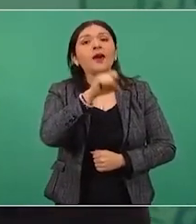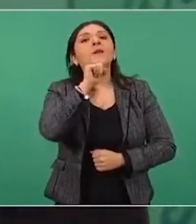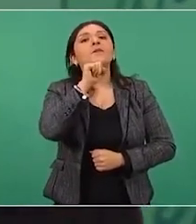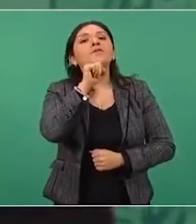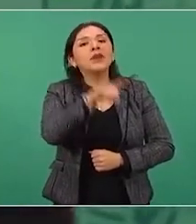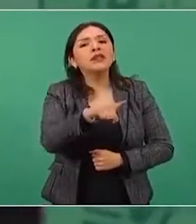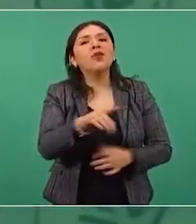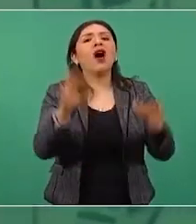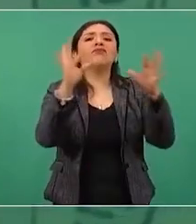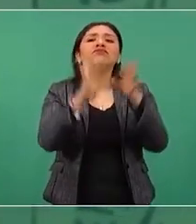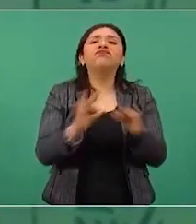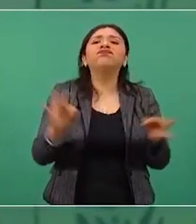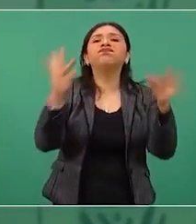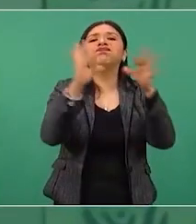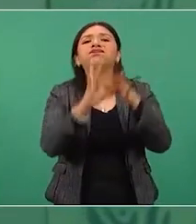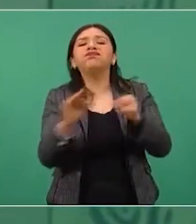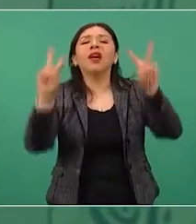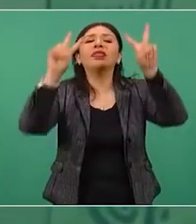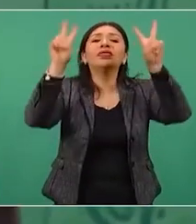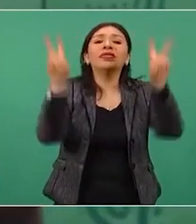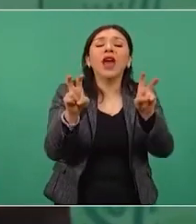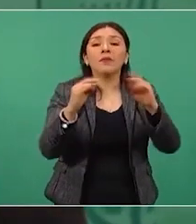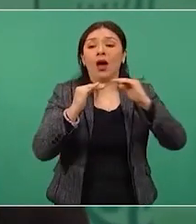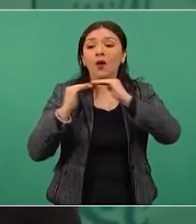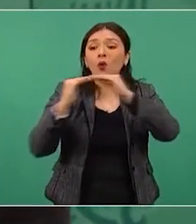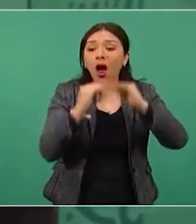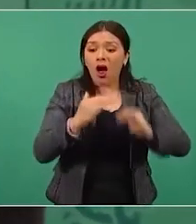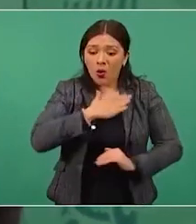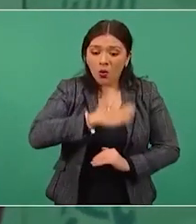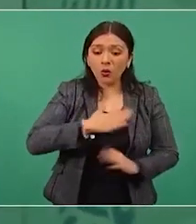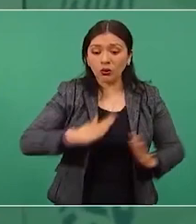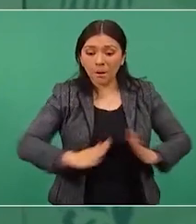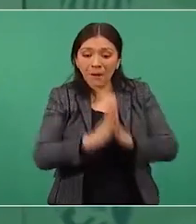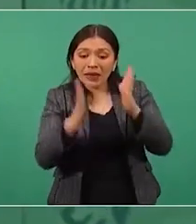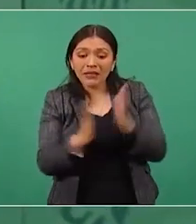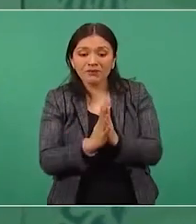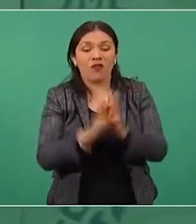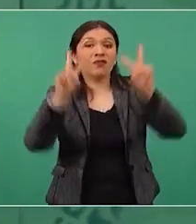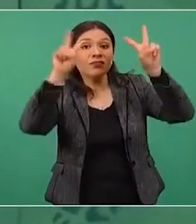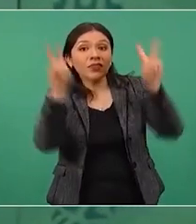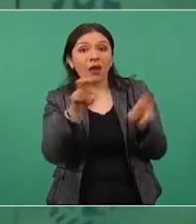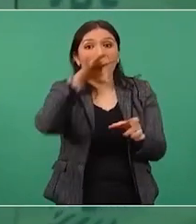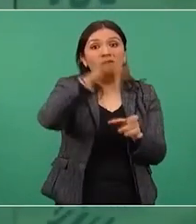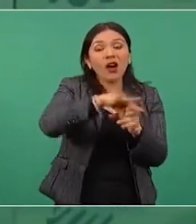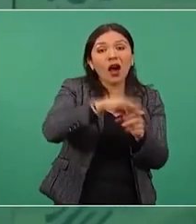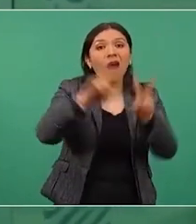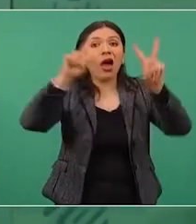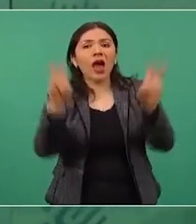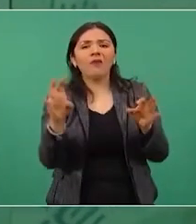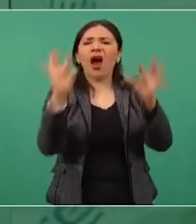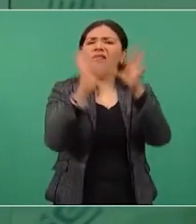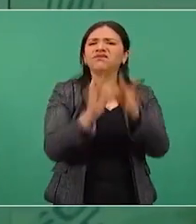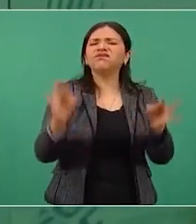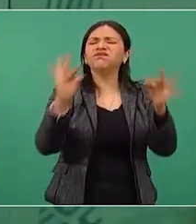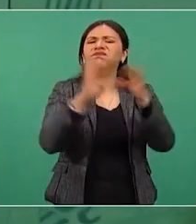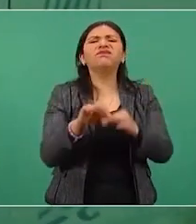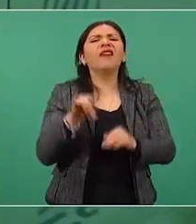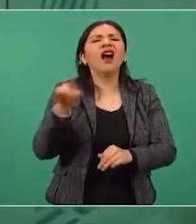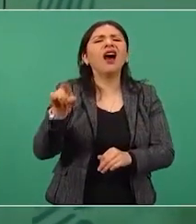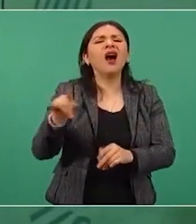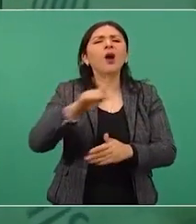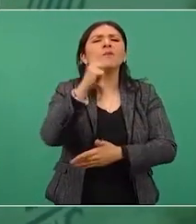sobre temas democráticos y electorales de un programa